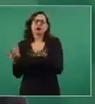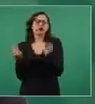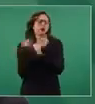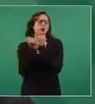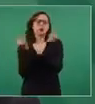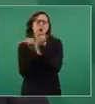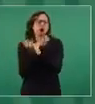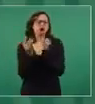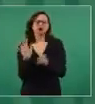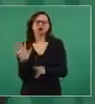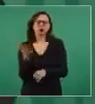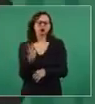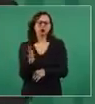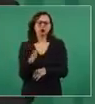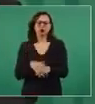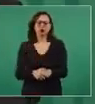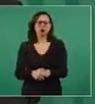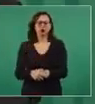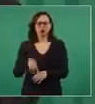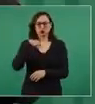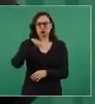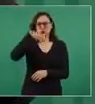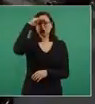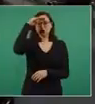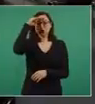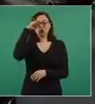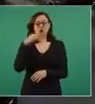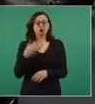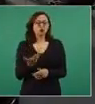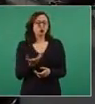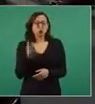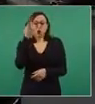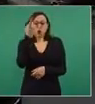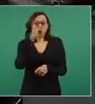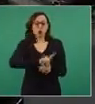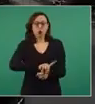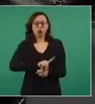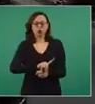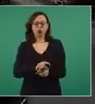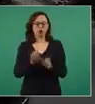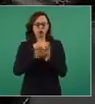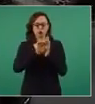escoger un día, si ya tenemos el lunes, que es